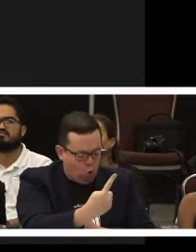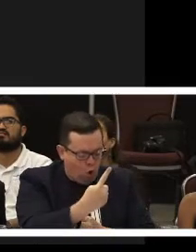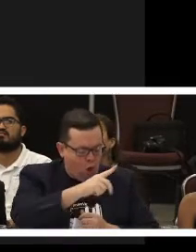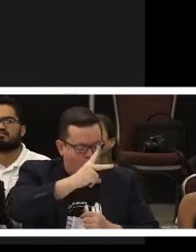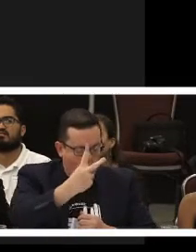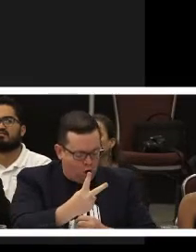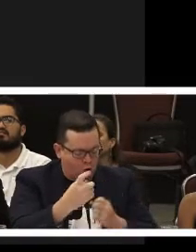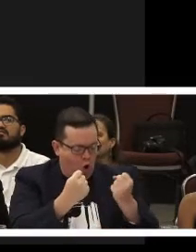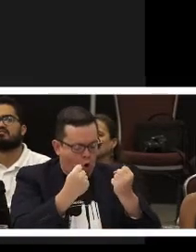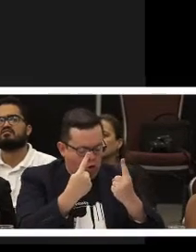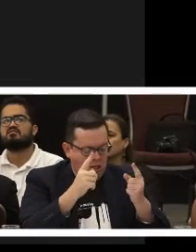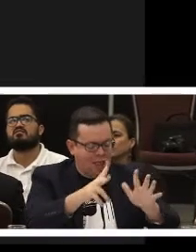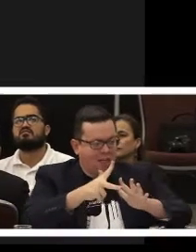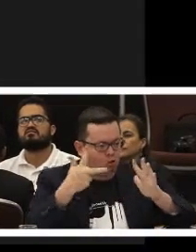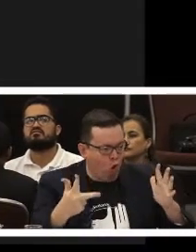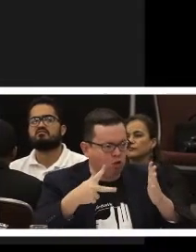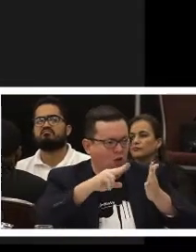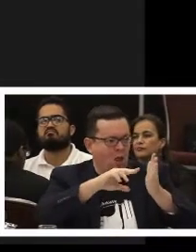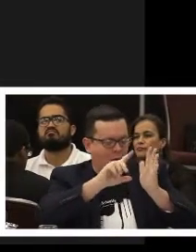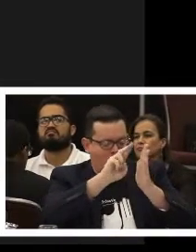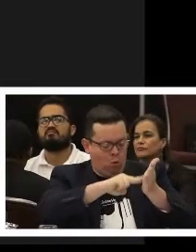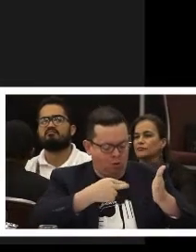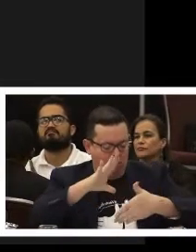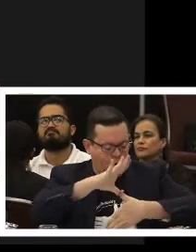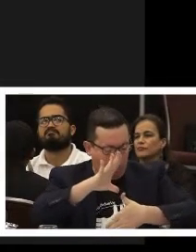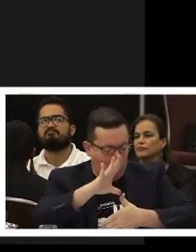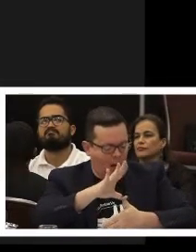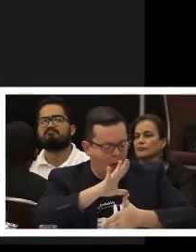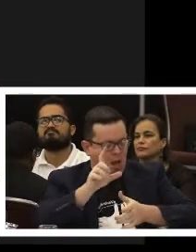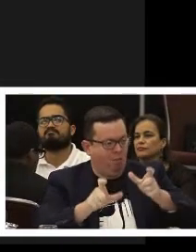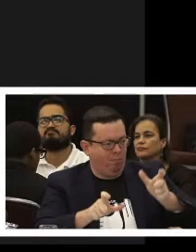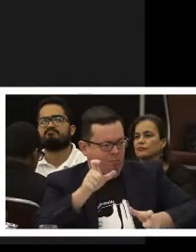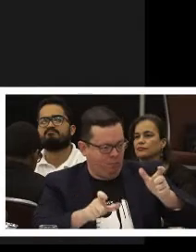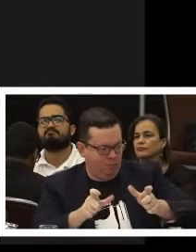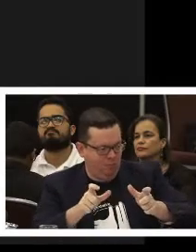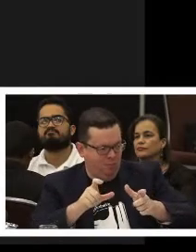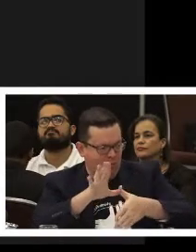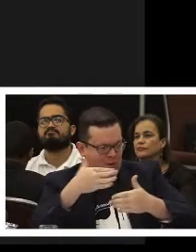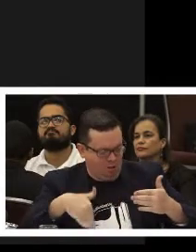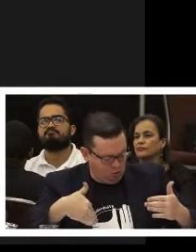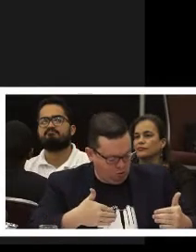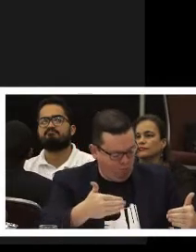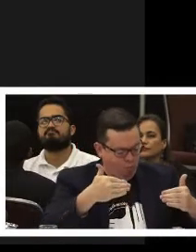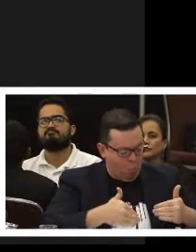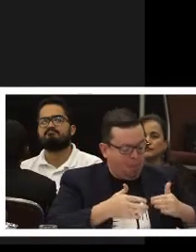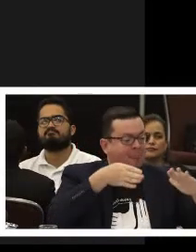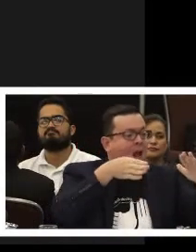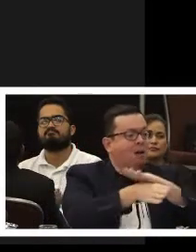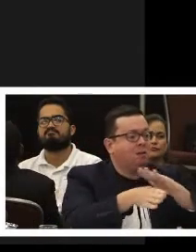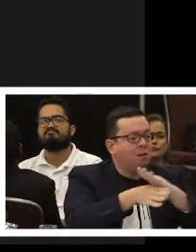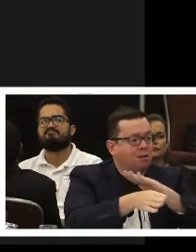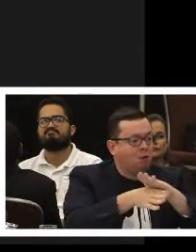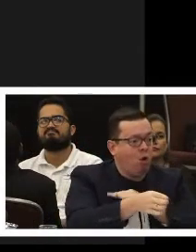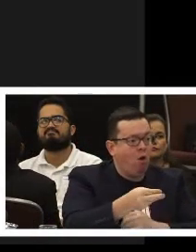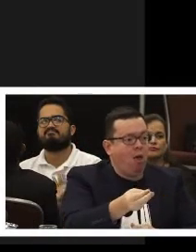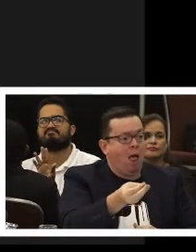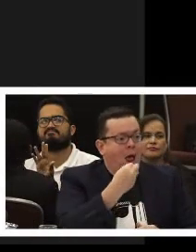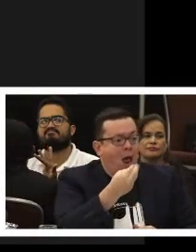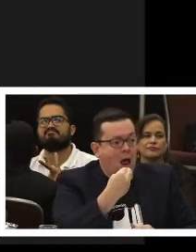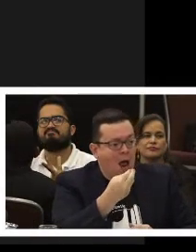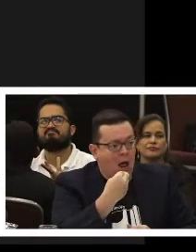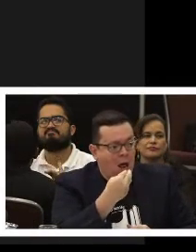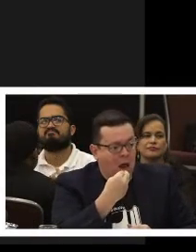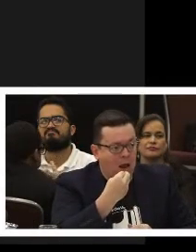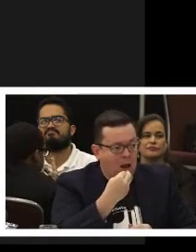murieron en abril del año pasado durante las citadas manifestaciones por la crisis social y económica del país. Sus familiares han denunciado como